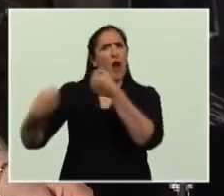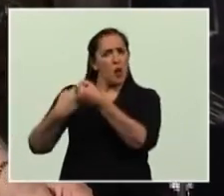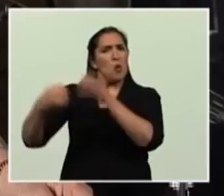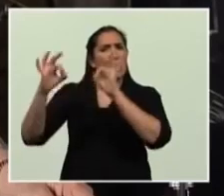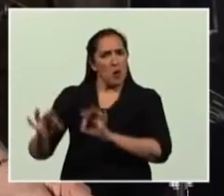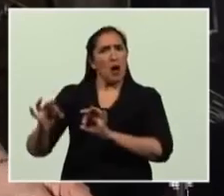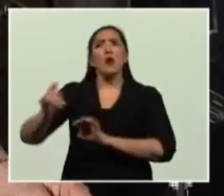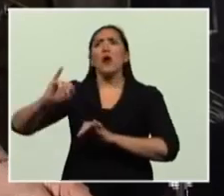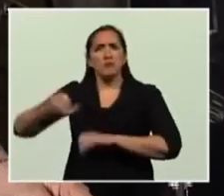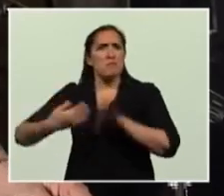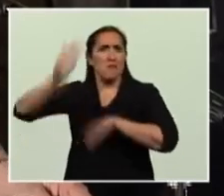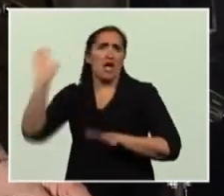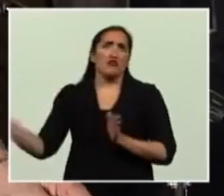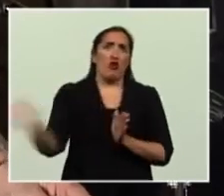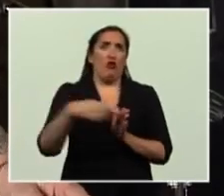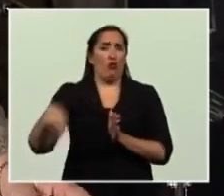adhesión,